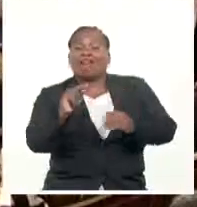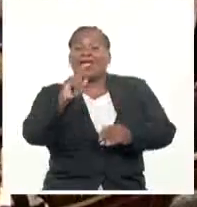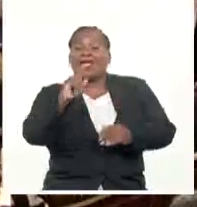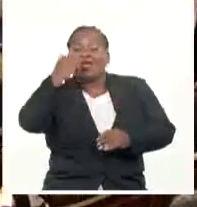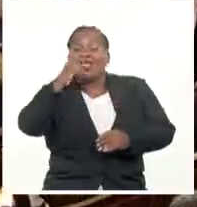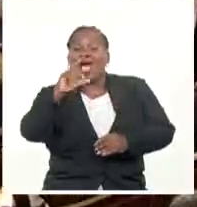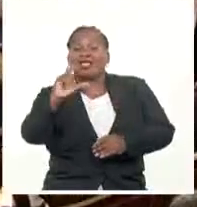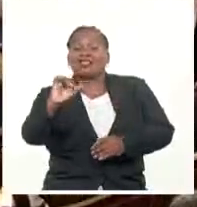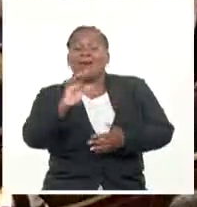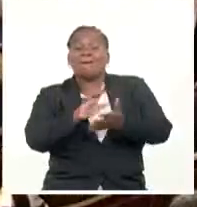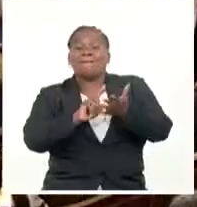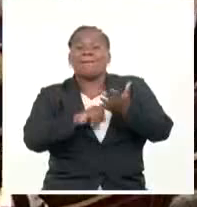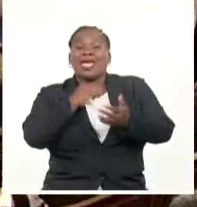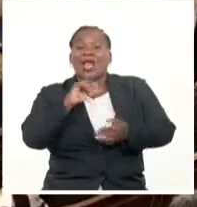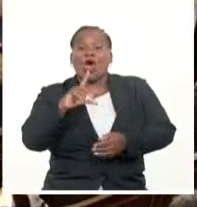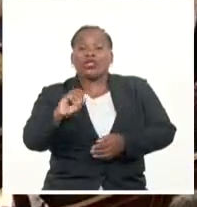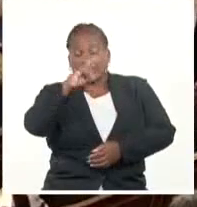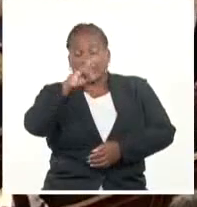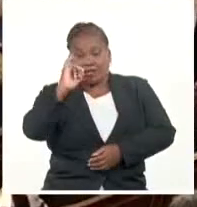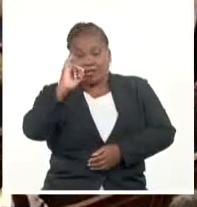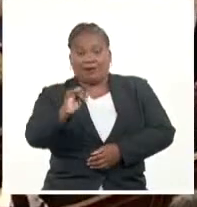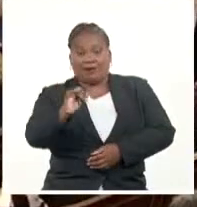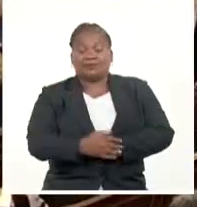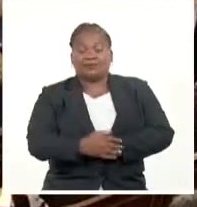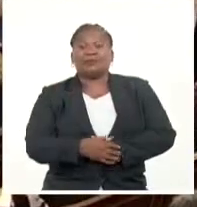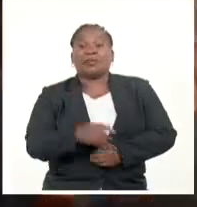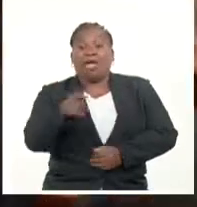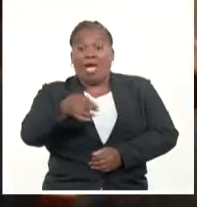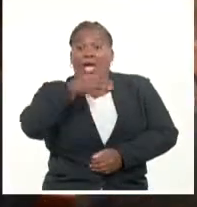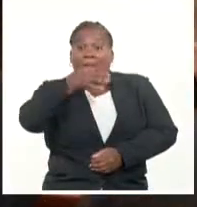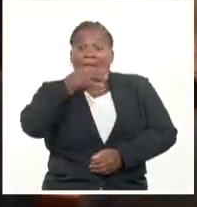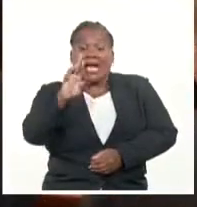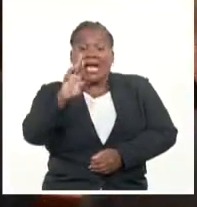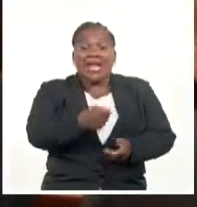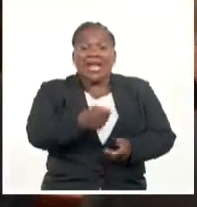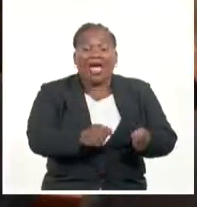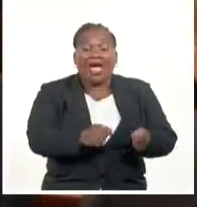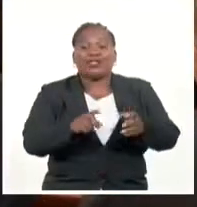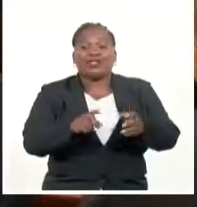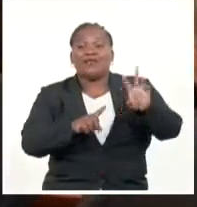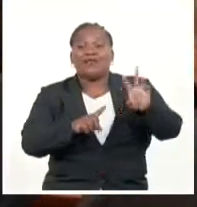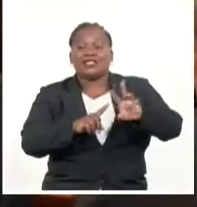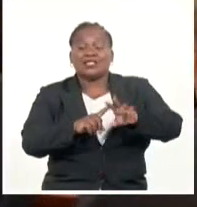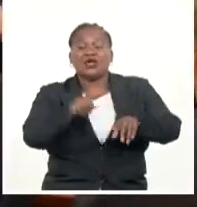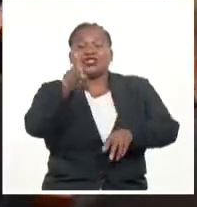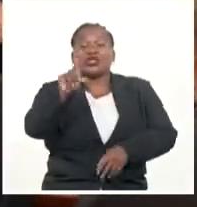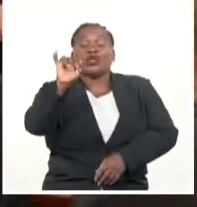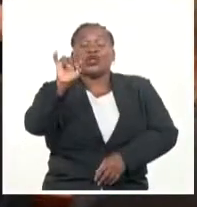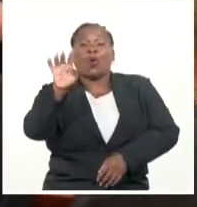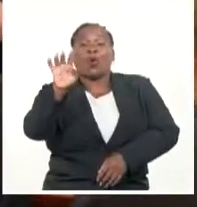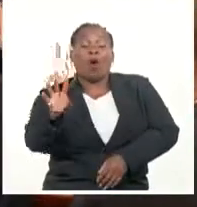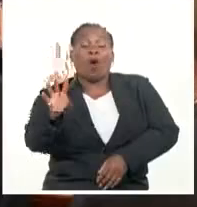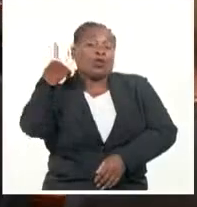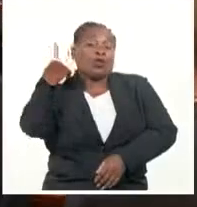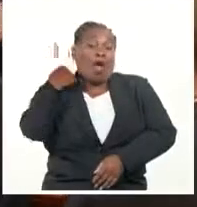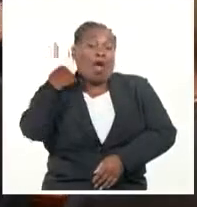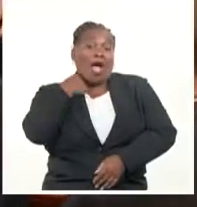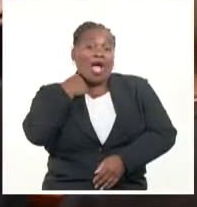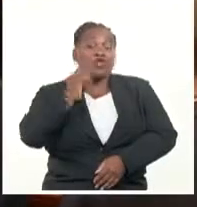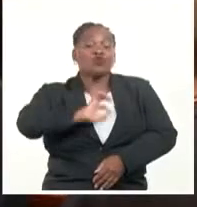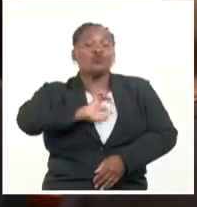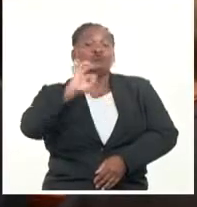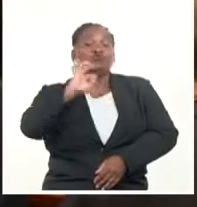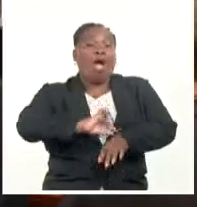representantes del Partido Demócrata. De acuerdo a los medios locales, hacía 164 años que no se prolongaba tanto una